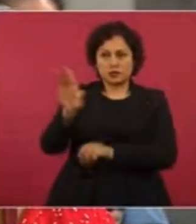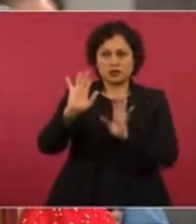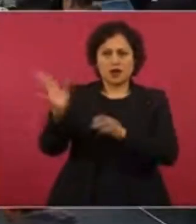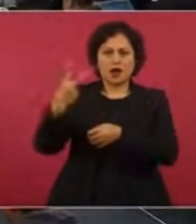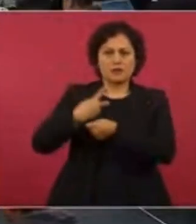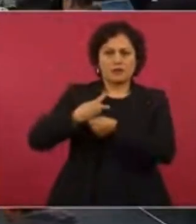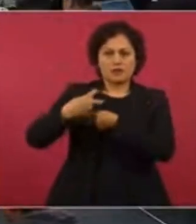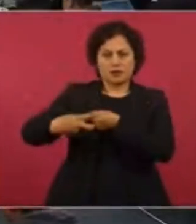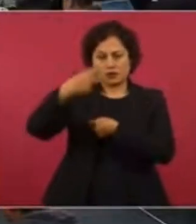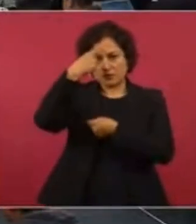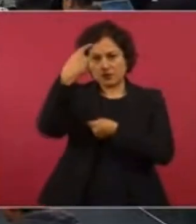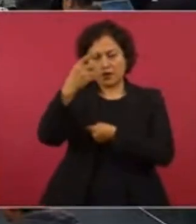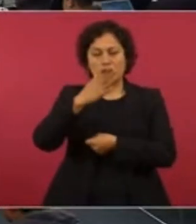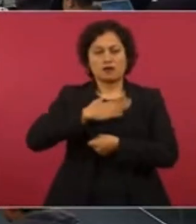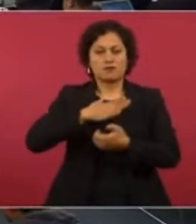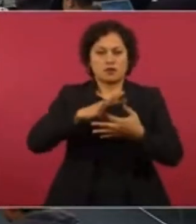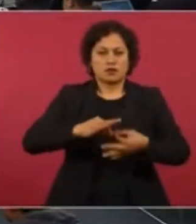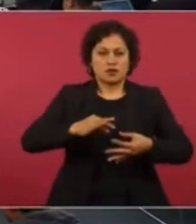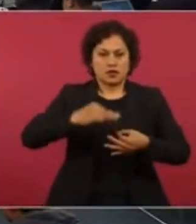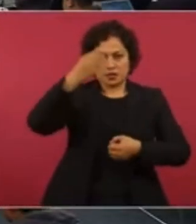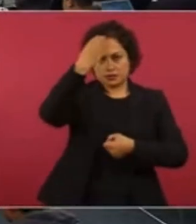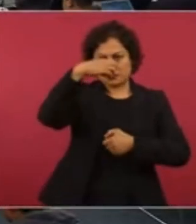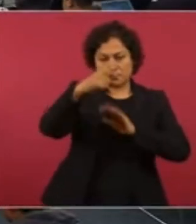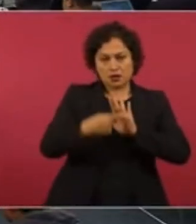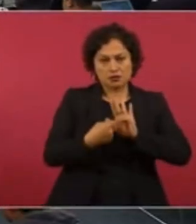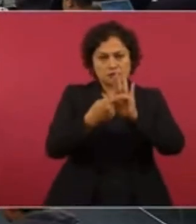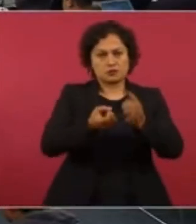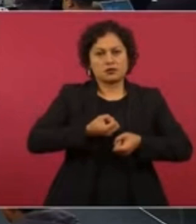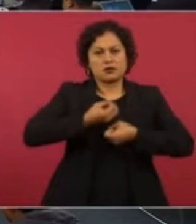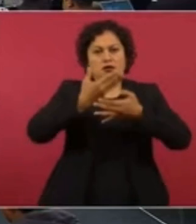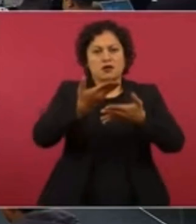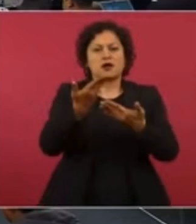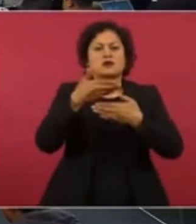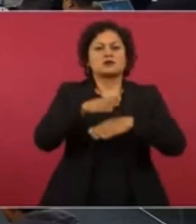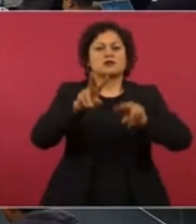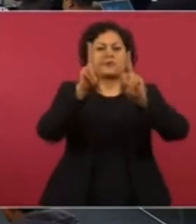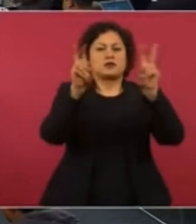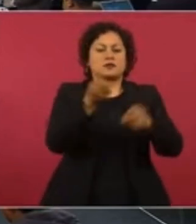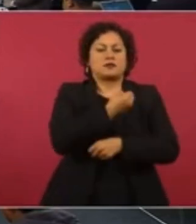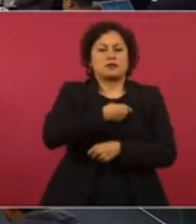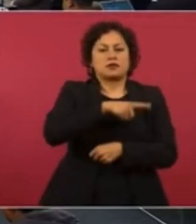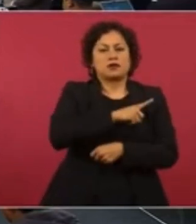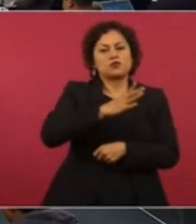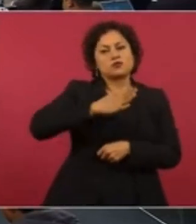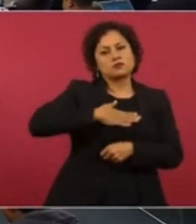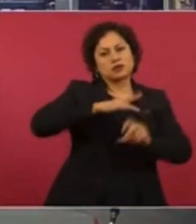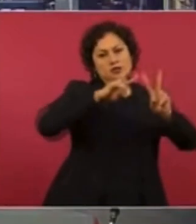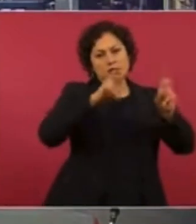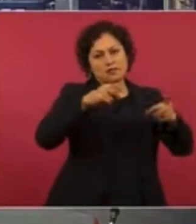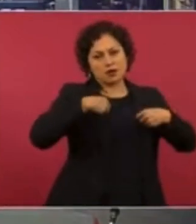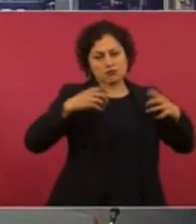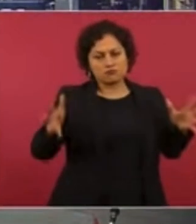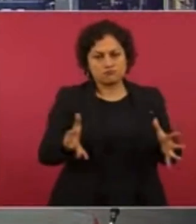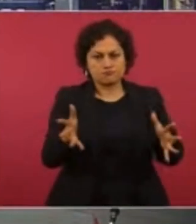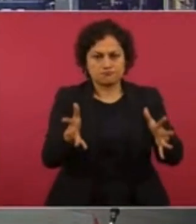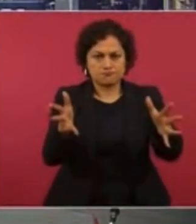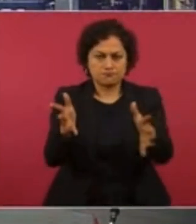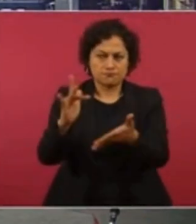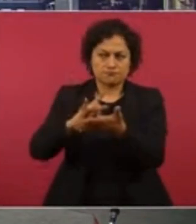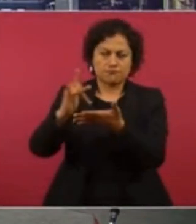hablar de mi caso y de todos los asuntos de salud que yo he estado promoviendo. Gracias, Presidente. Pues